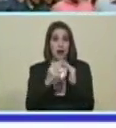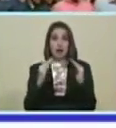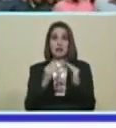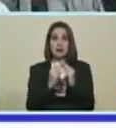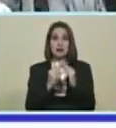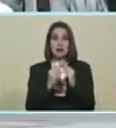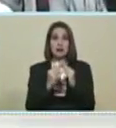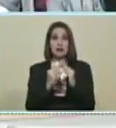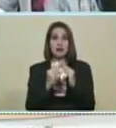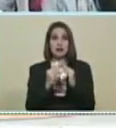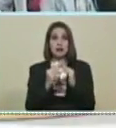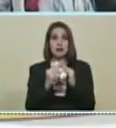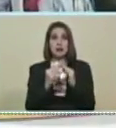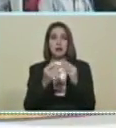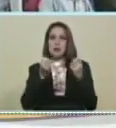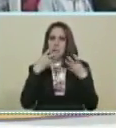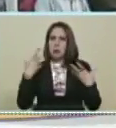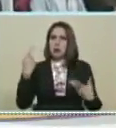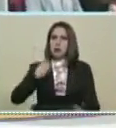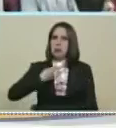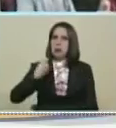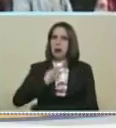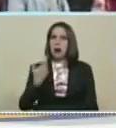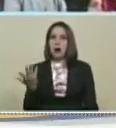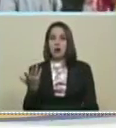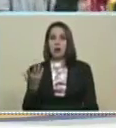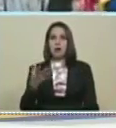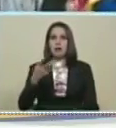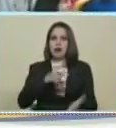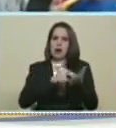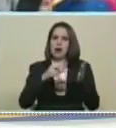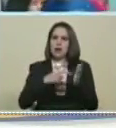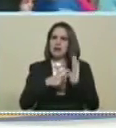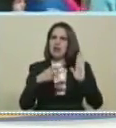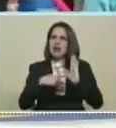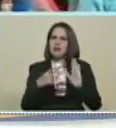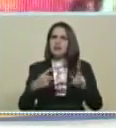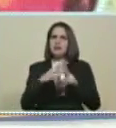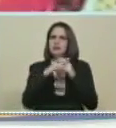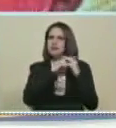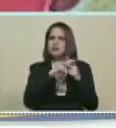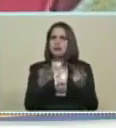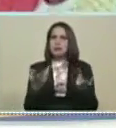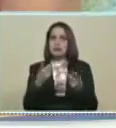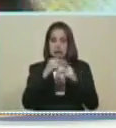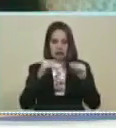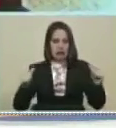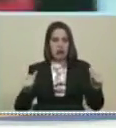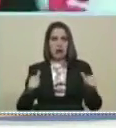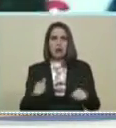Un buen sueldo Crédito Tierras Tierras